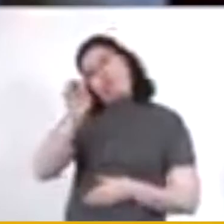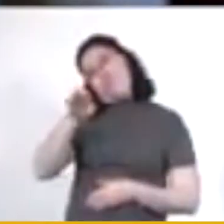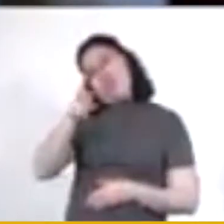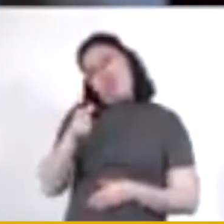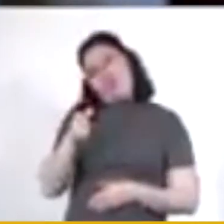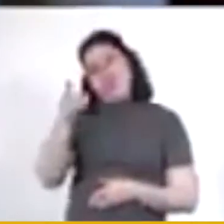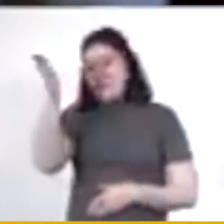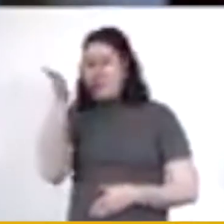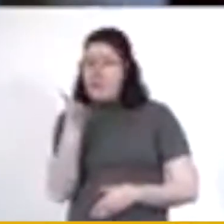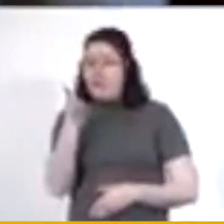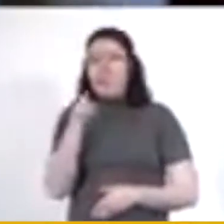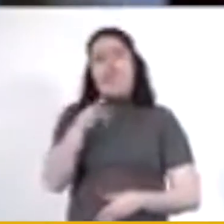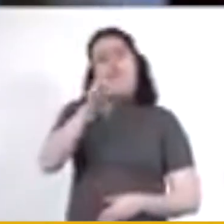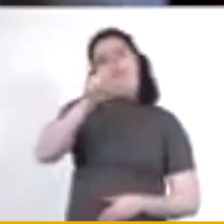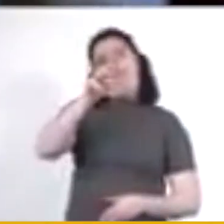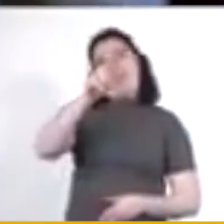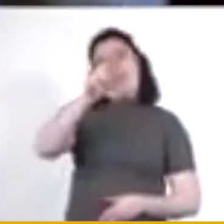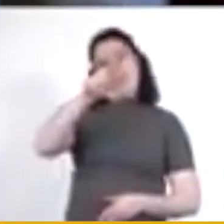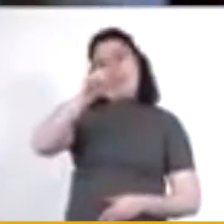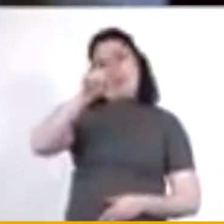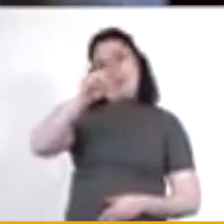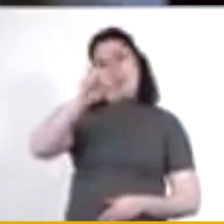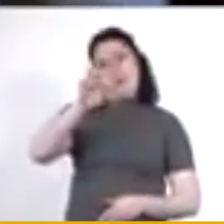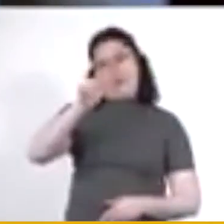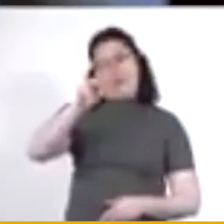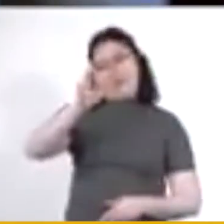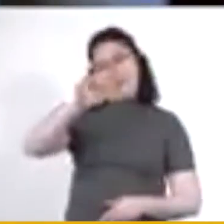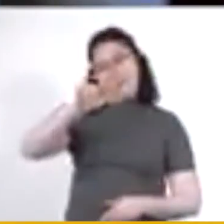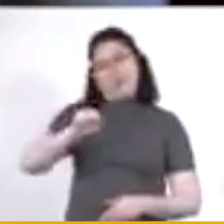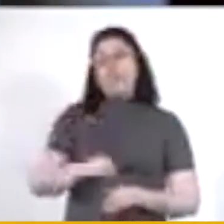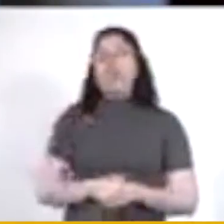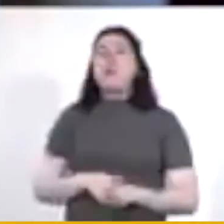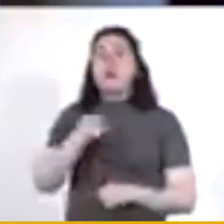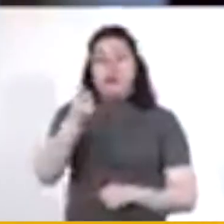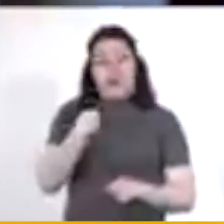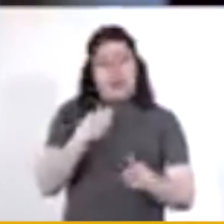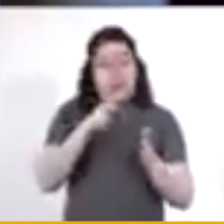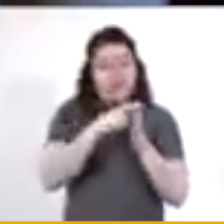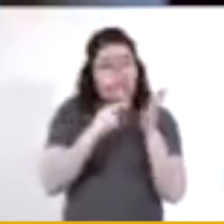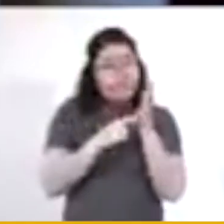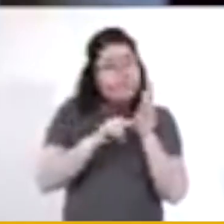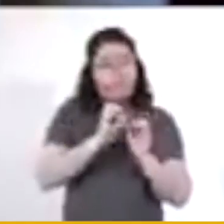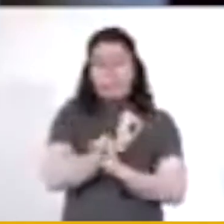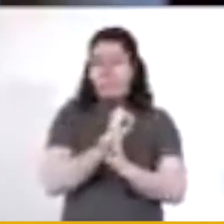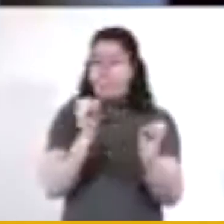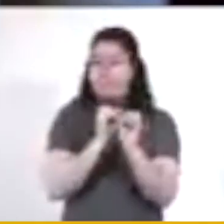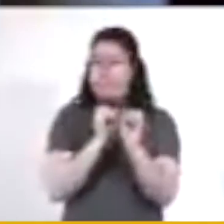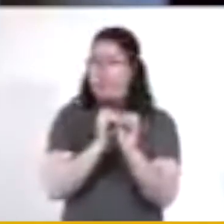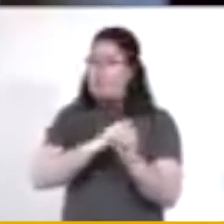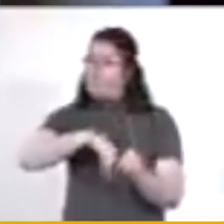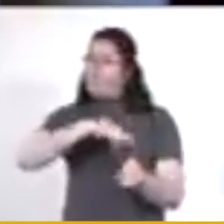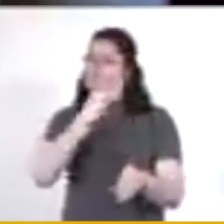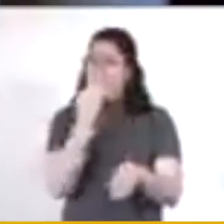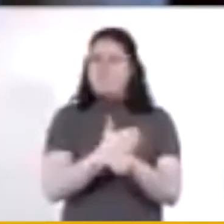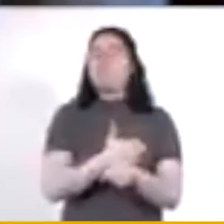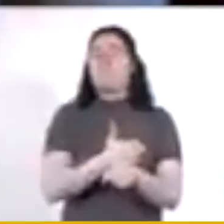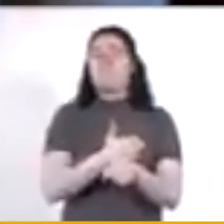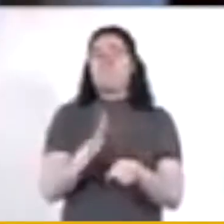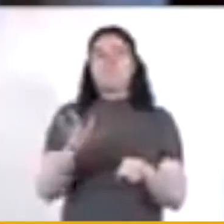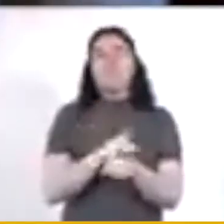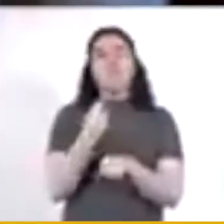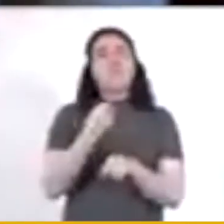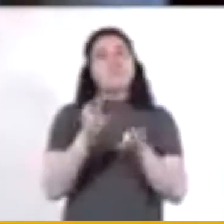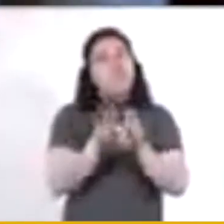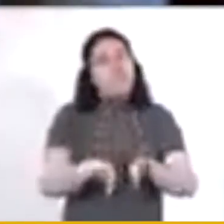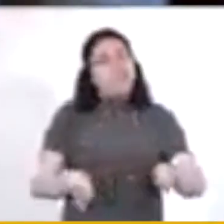medidas sanitarias. Si estas medidas no se cumplen, habrá sanciones, porque lo más